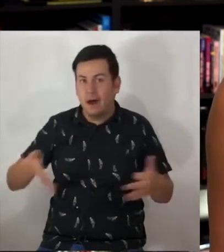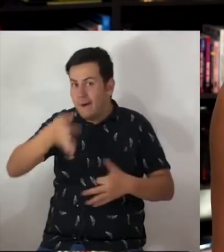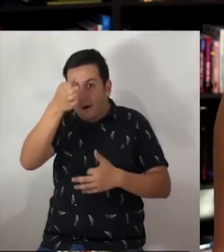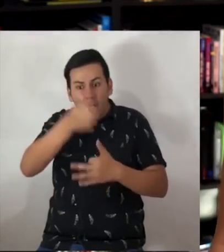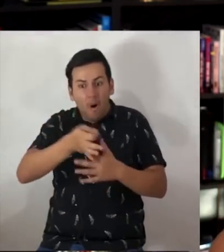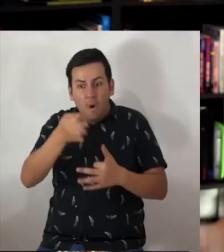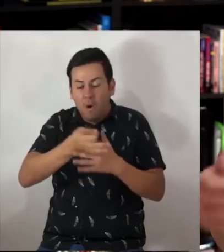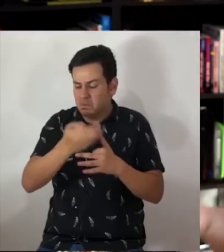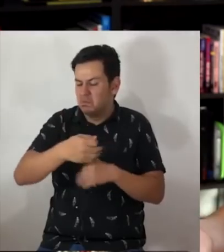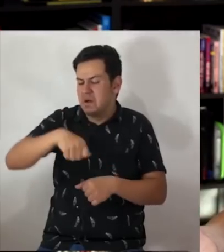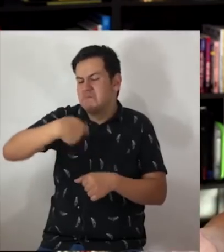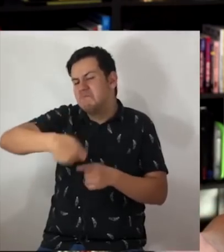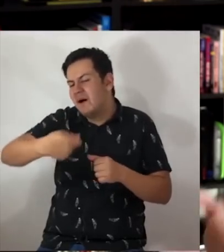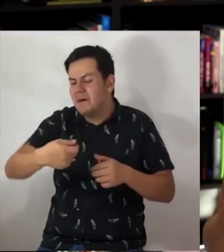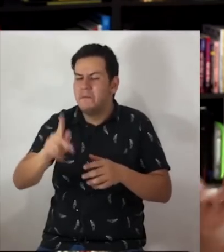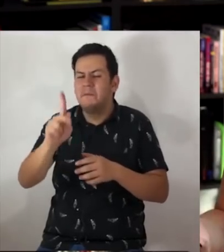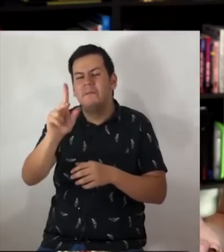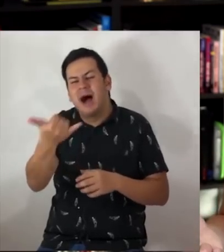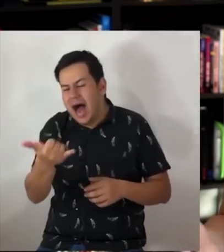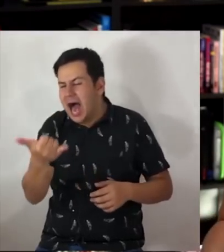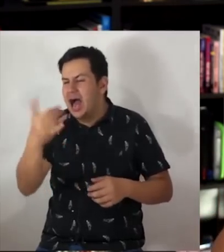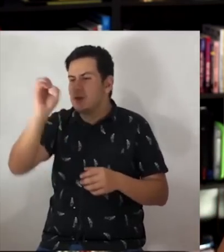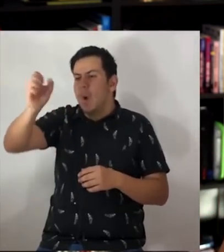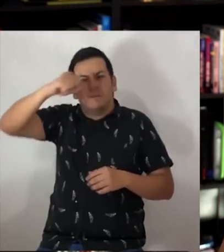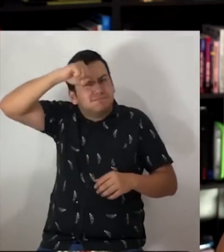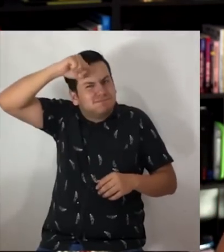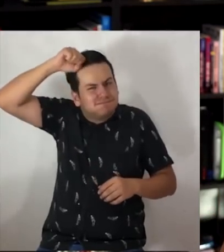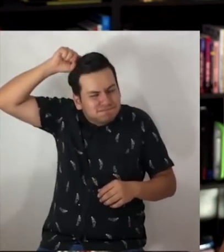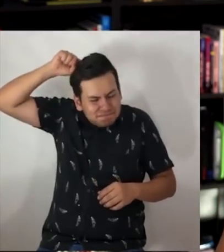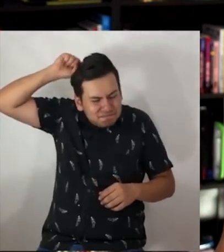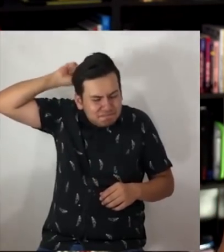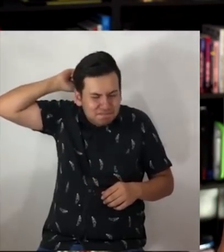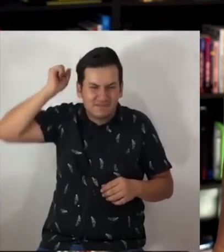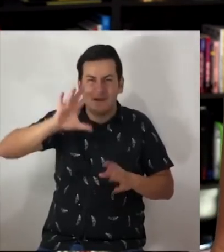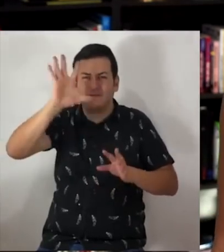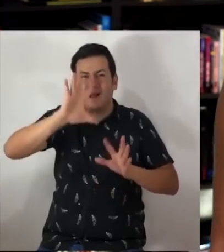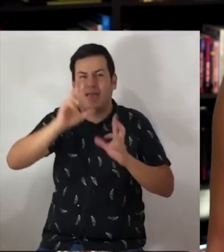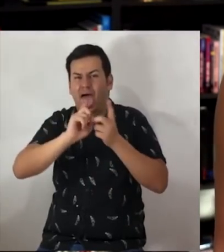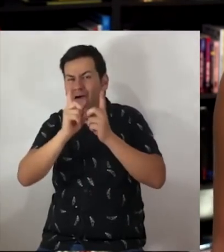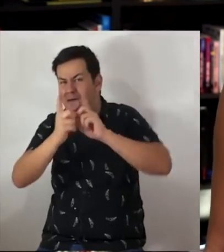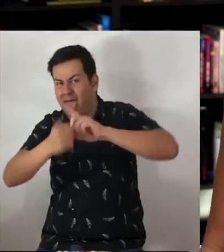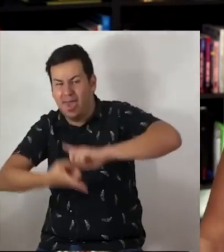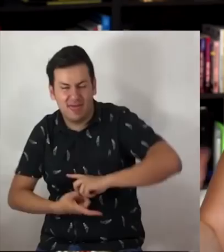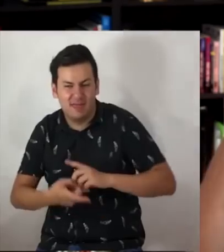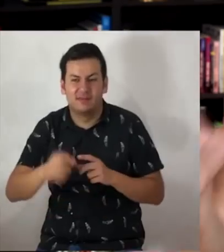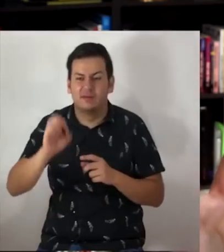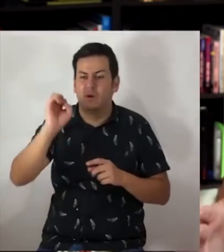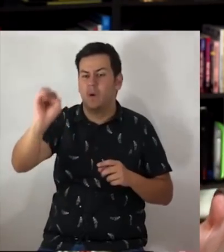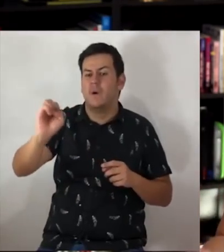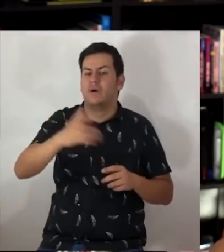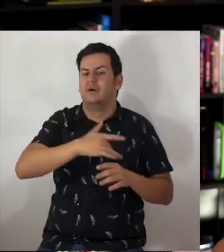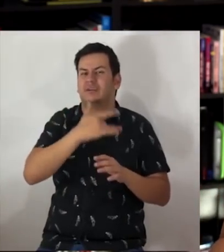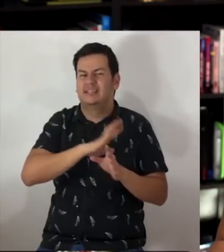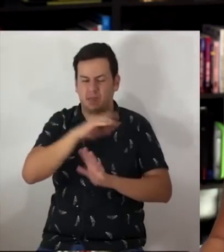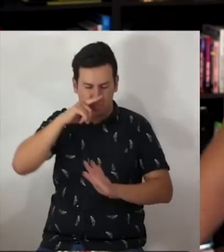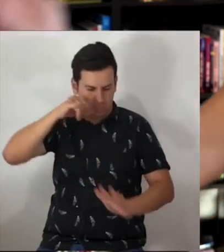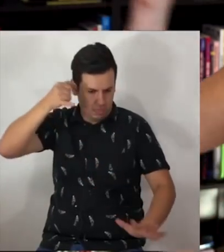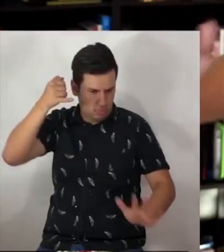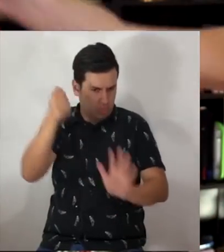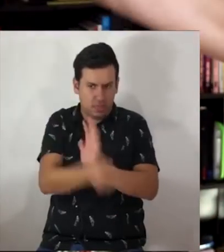pan de plátano, hacer una carlota de limón, afeitarte la cabeza. Eso eso no es caer en una espiral de depresión o golpear fondo. Gente,